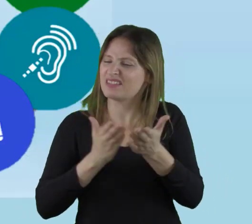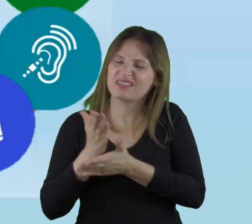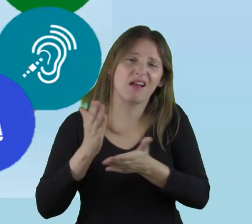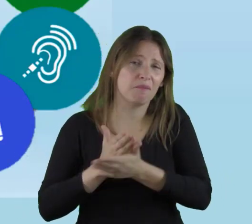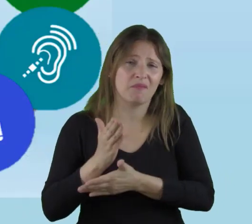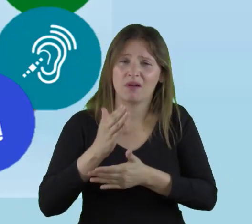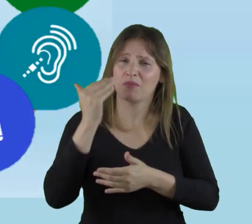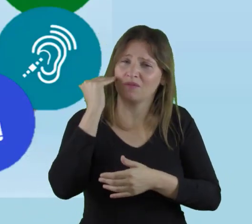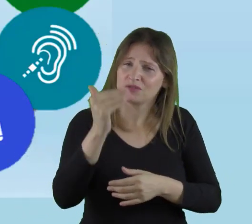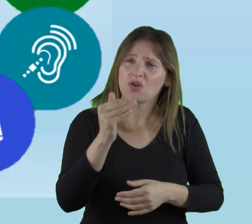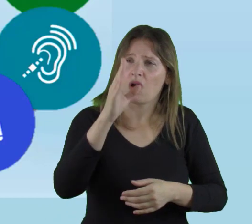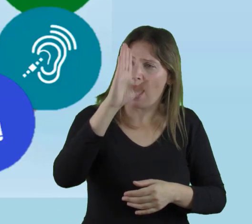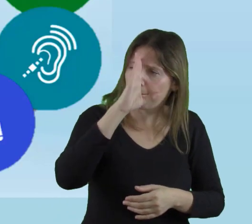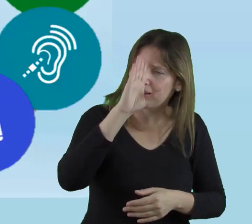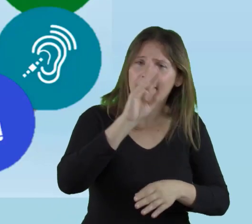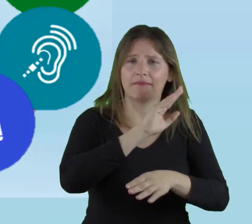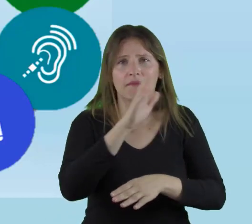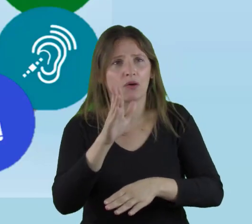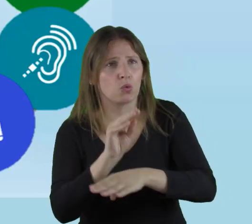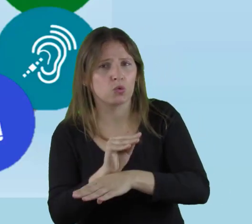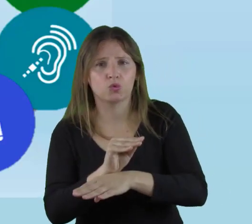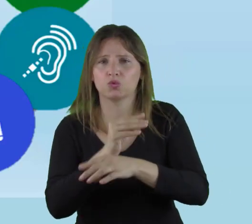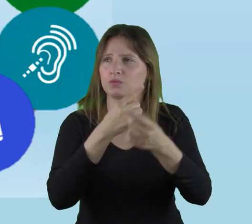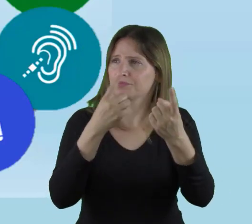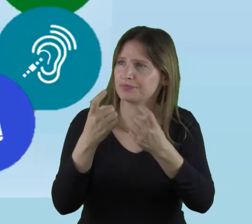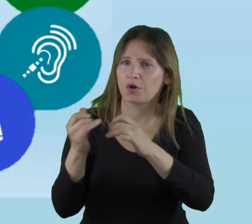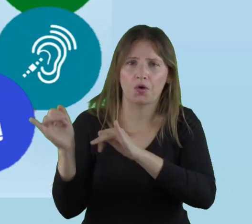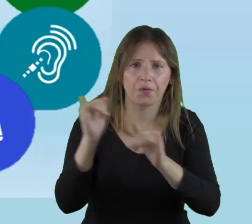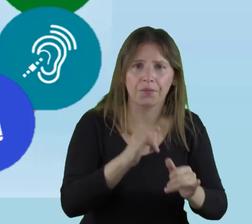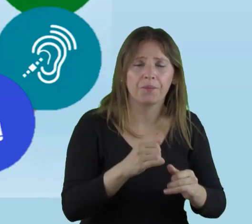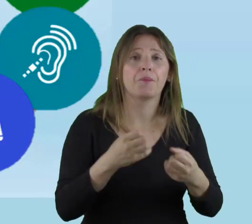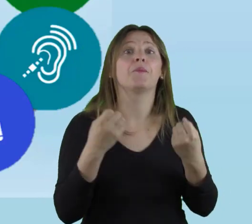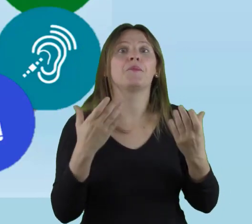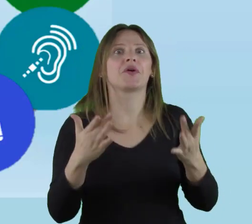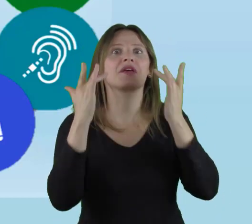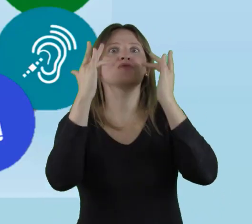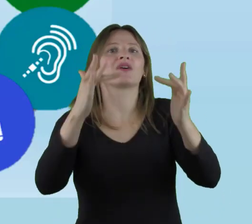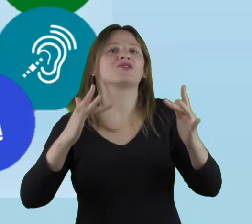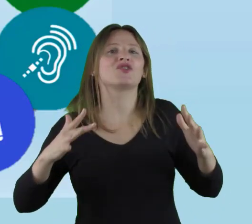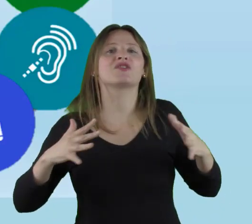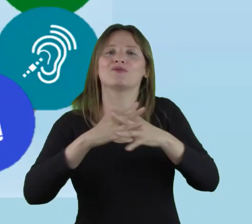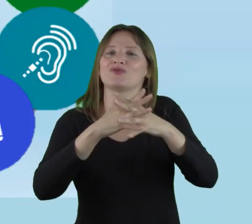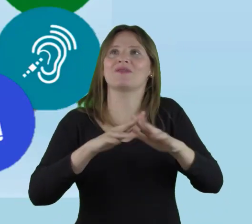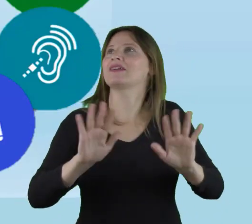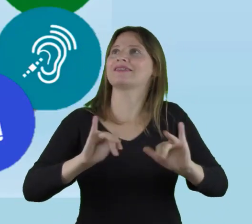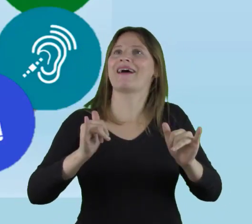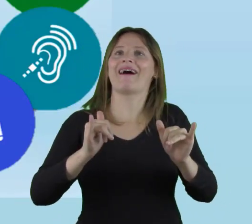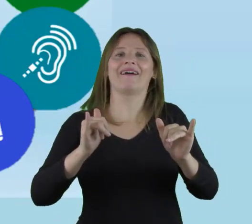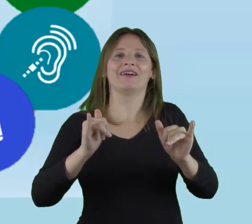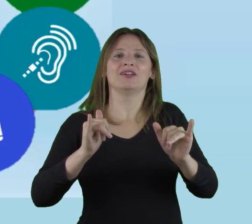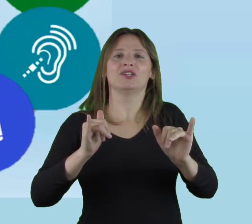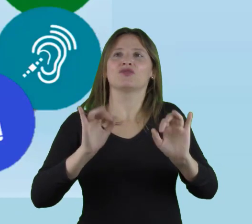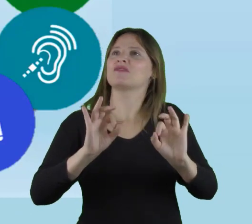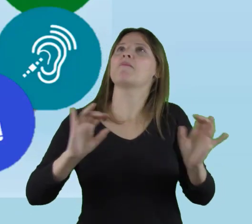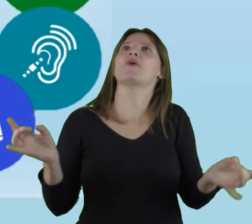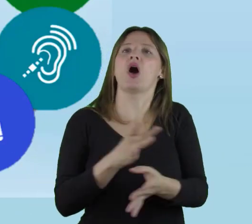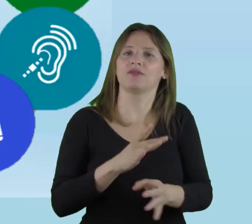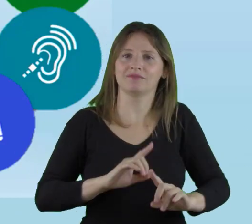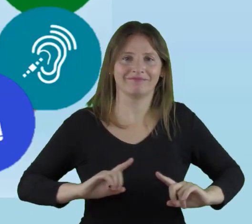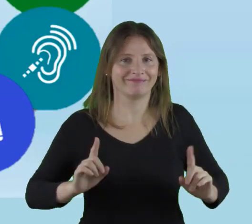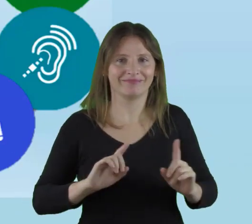formándonos. Porque la educación inclusiva no es un hecho acabado, sino